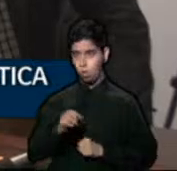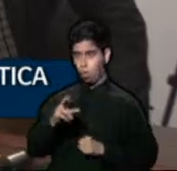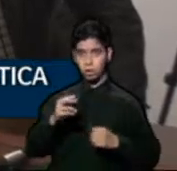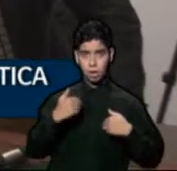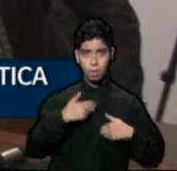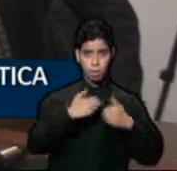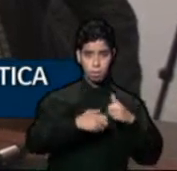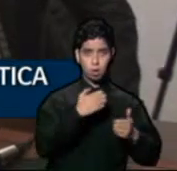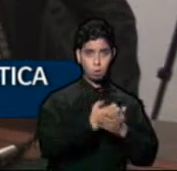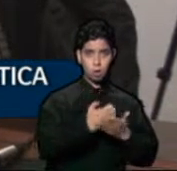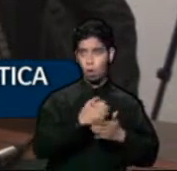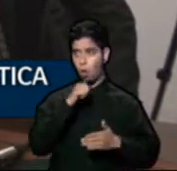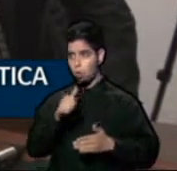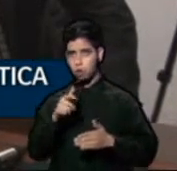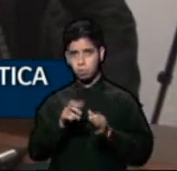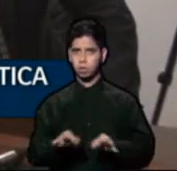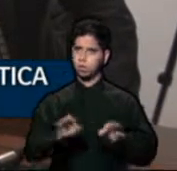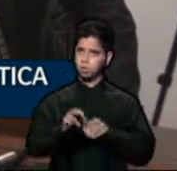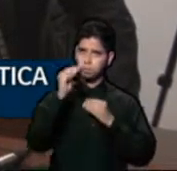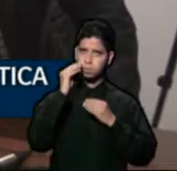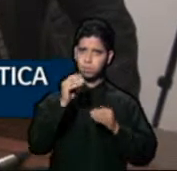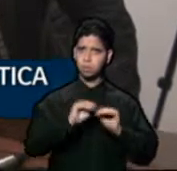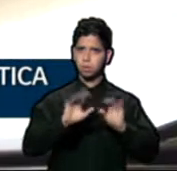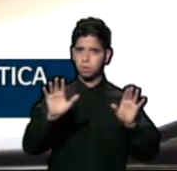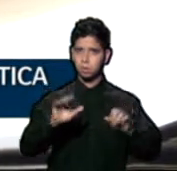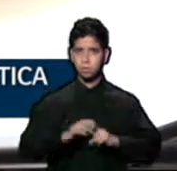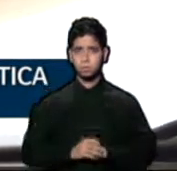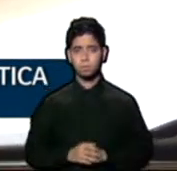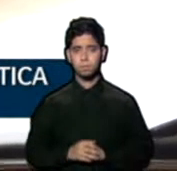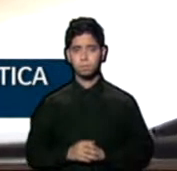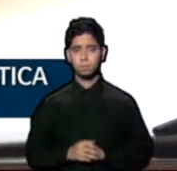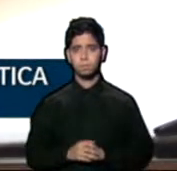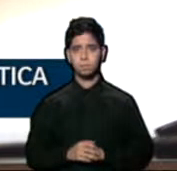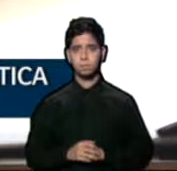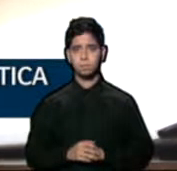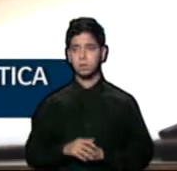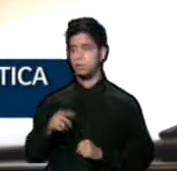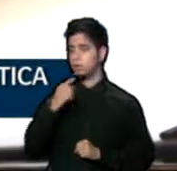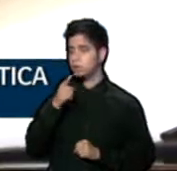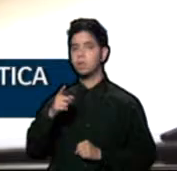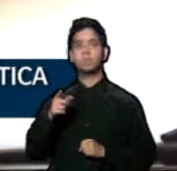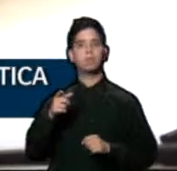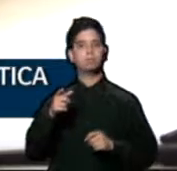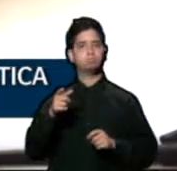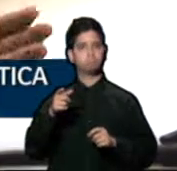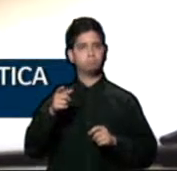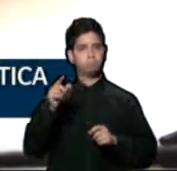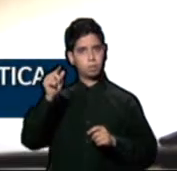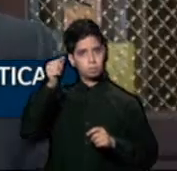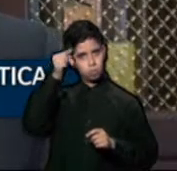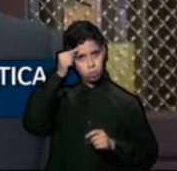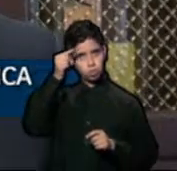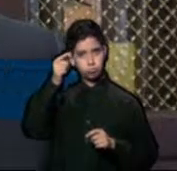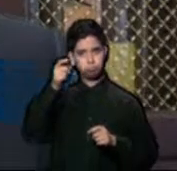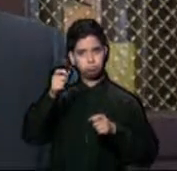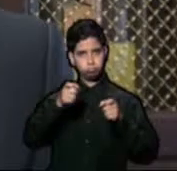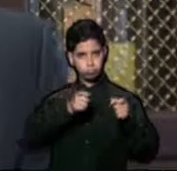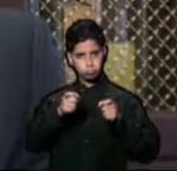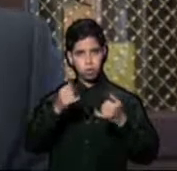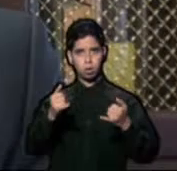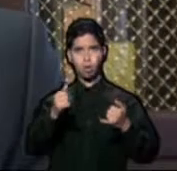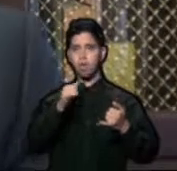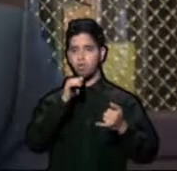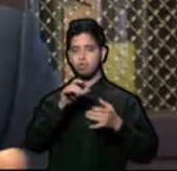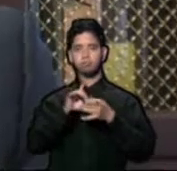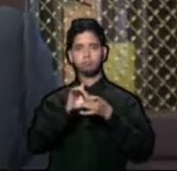Enrique Meléndez, quien está identificado con el Partido Republicano, lamentó que la administración del gobernador García Padilla no utiliza a los afiliados a ese partido